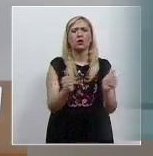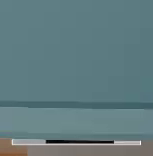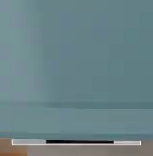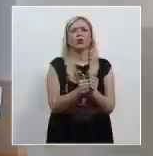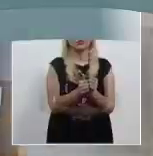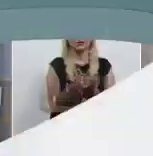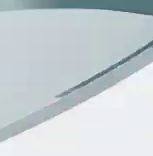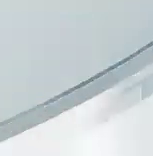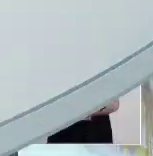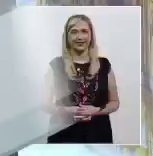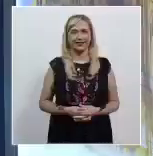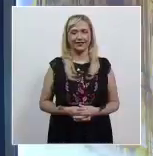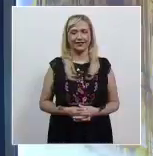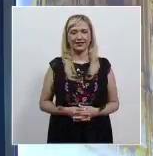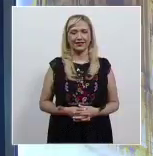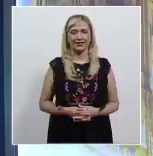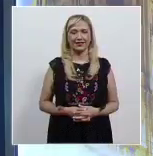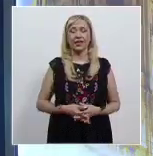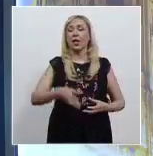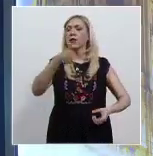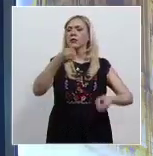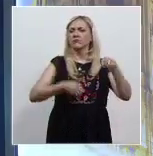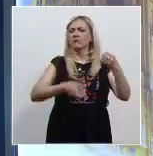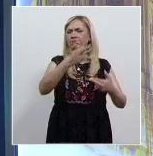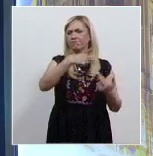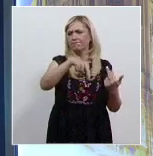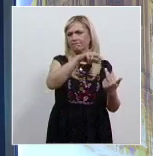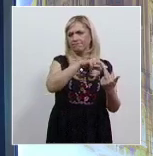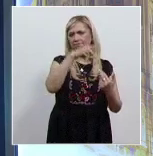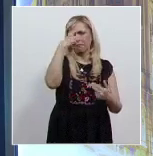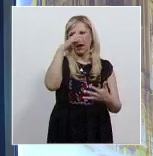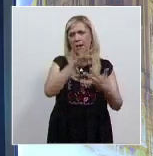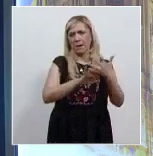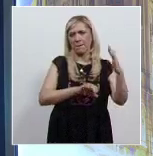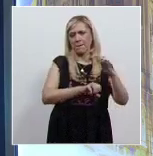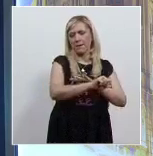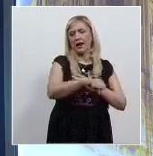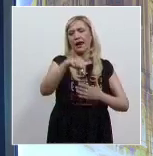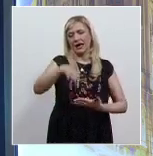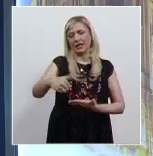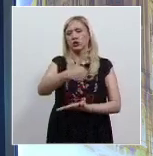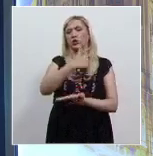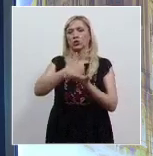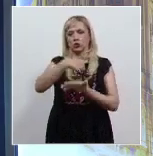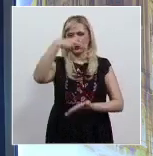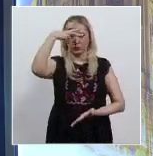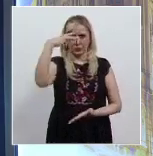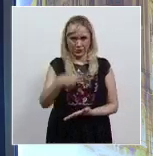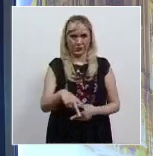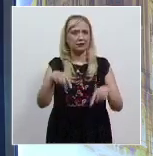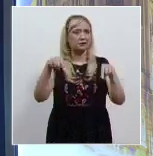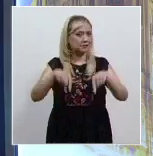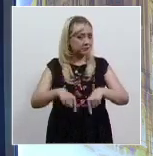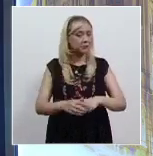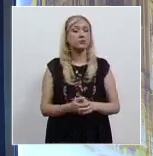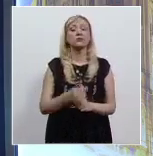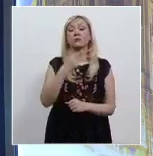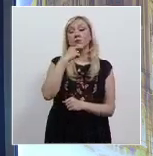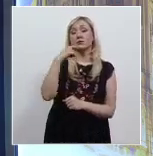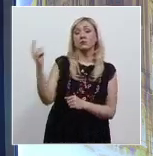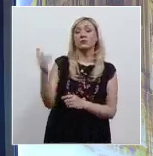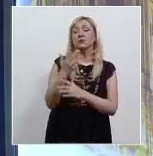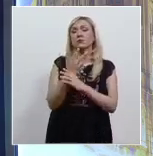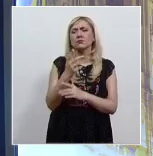lineamientos. El Pleno Regional en materia penal de la región Centro-Norte, con residencia en la Ciudad de México,